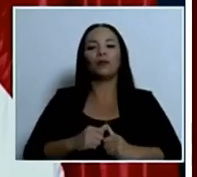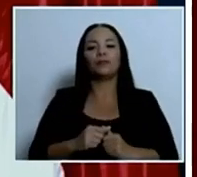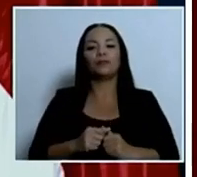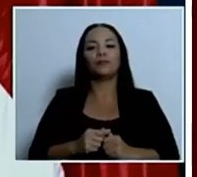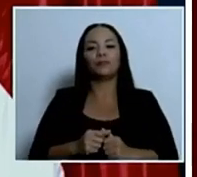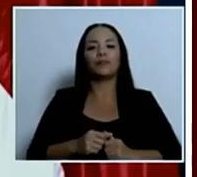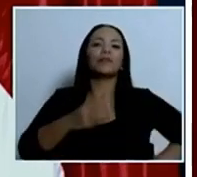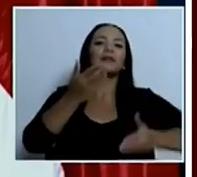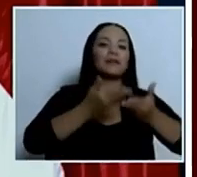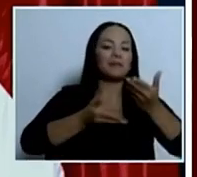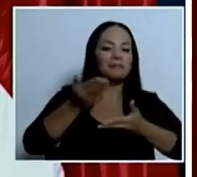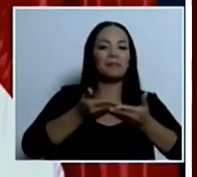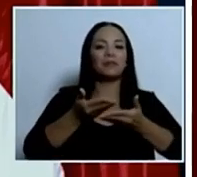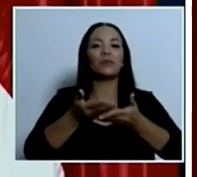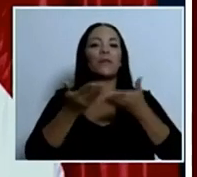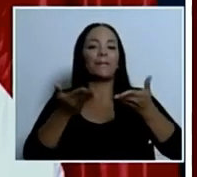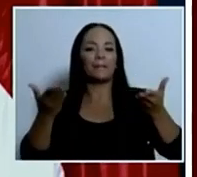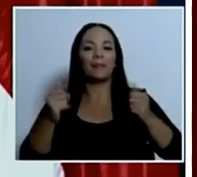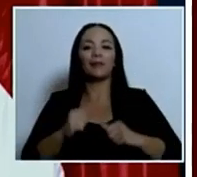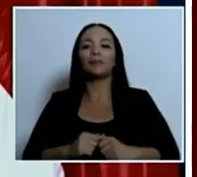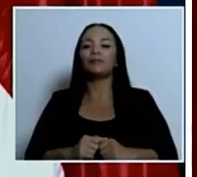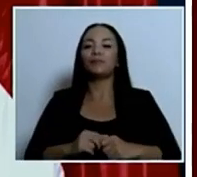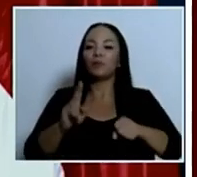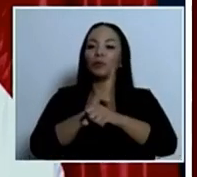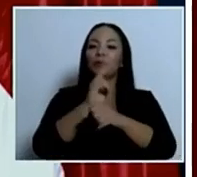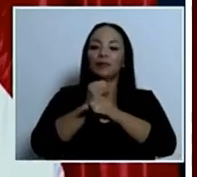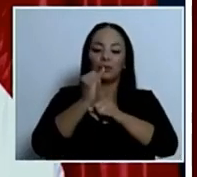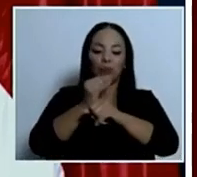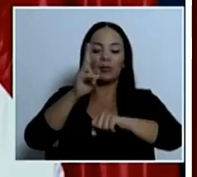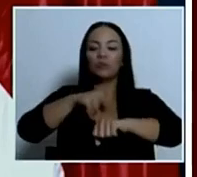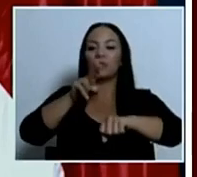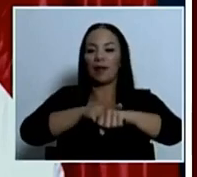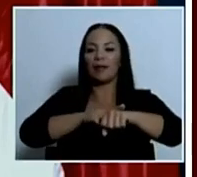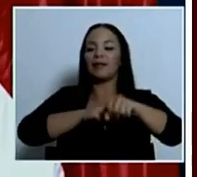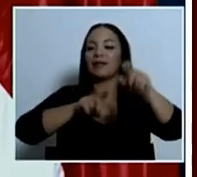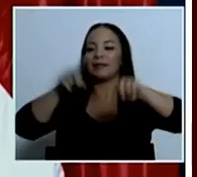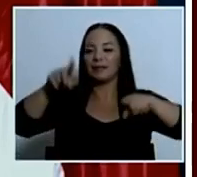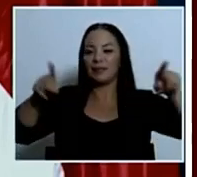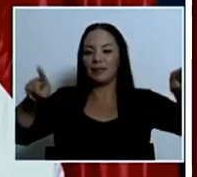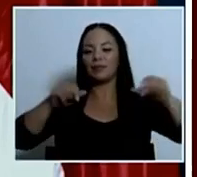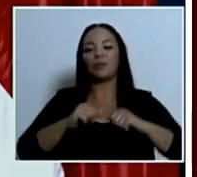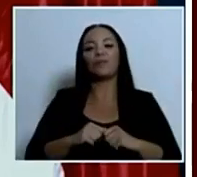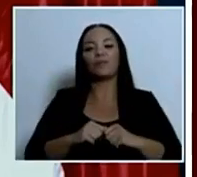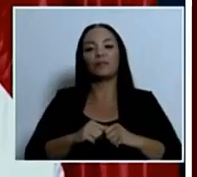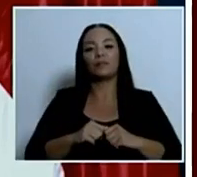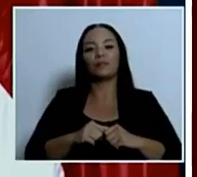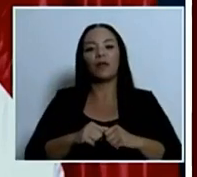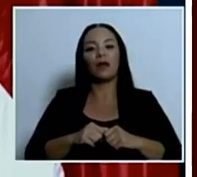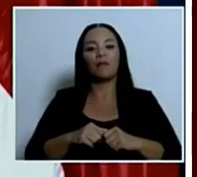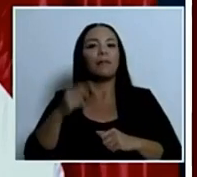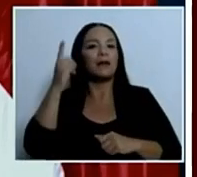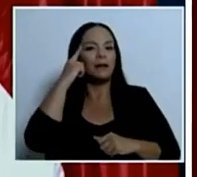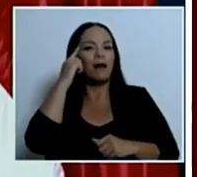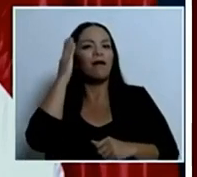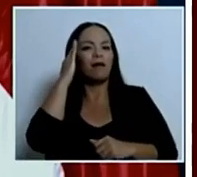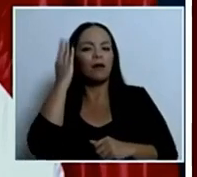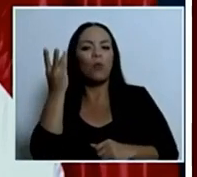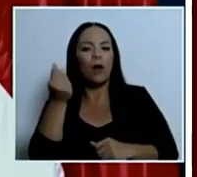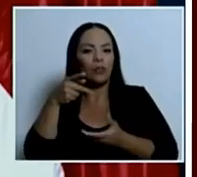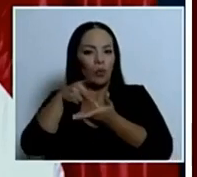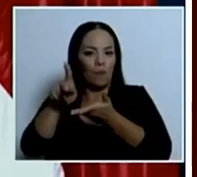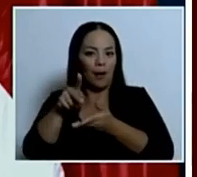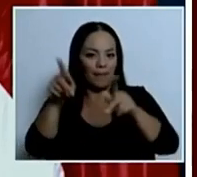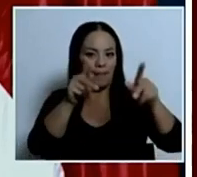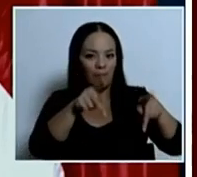servicios que utiliza el Instituto Nacional de Estadística y Censos para medir los precios que usted paga, quiere decir